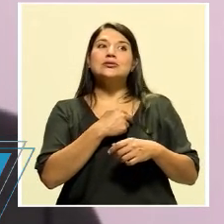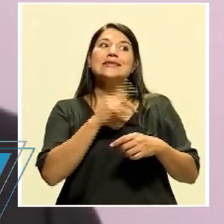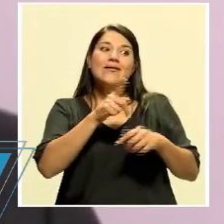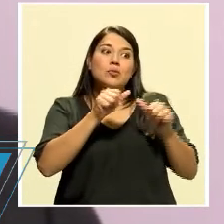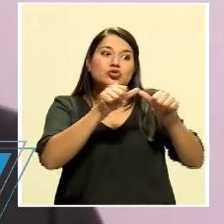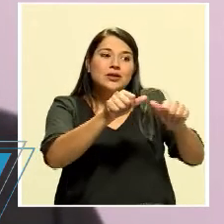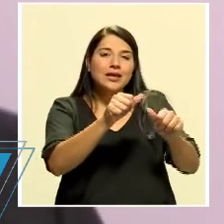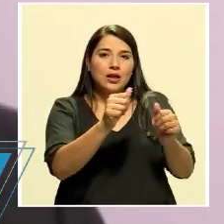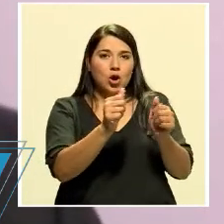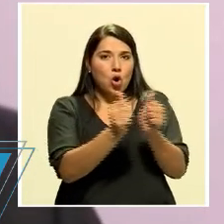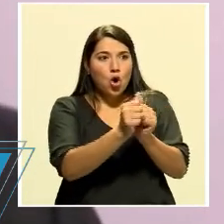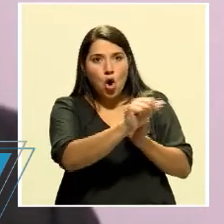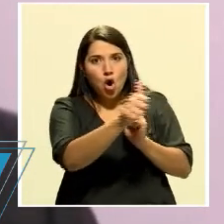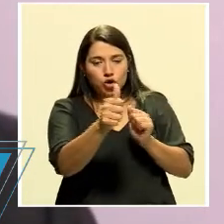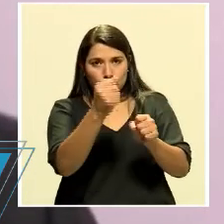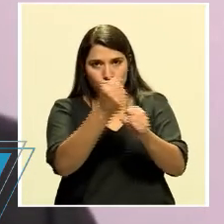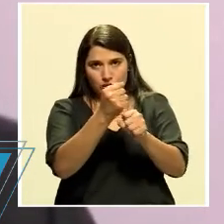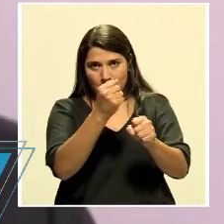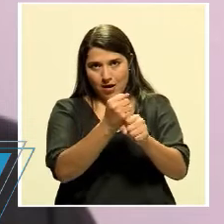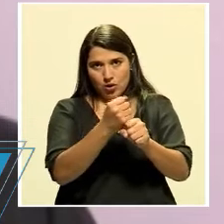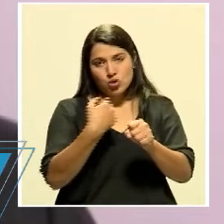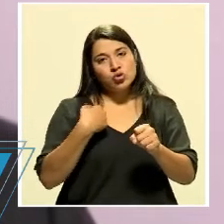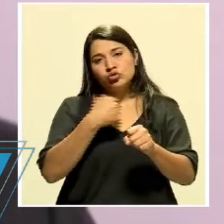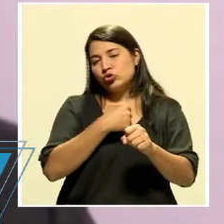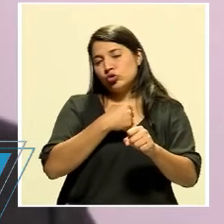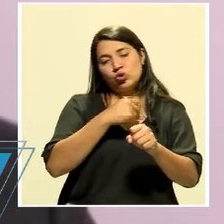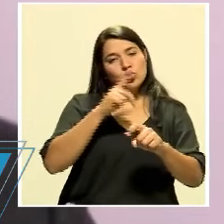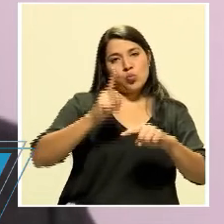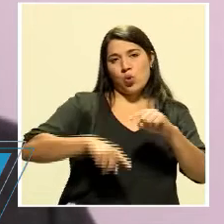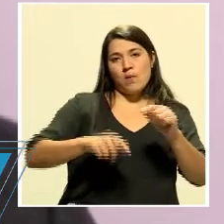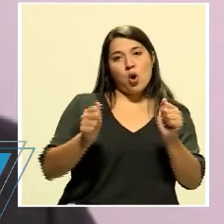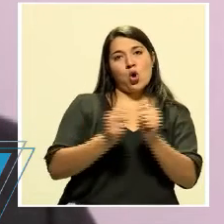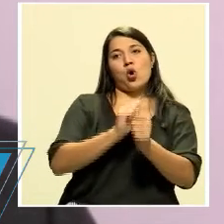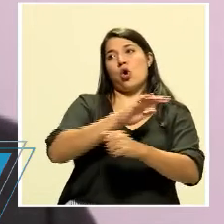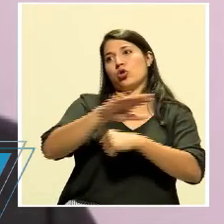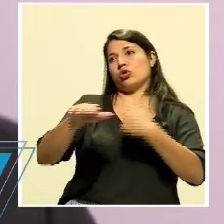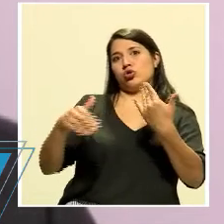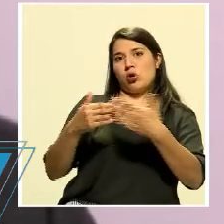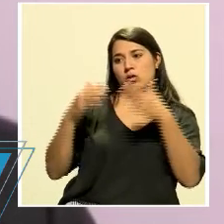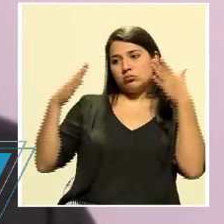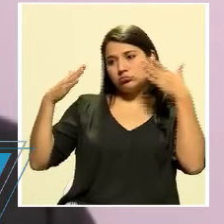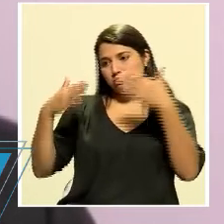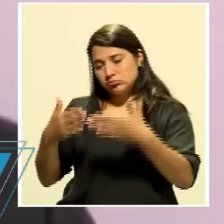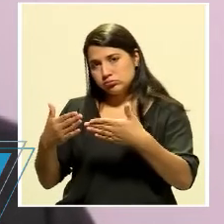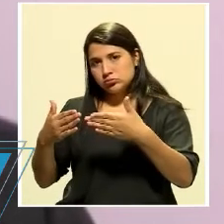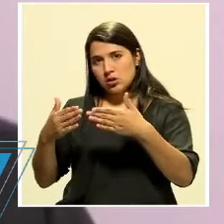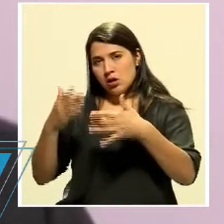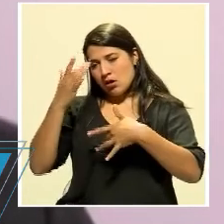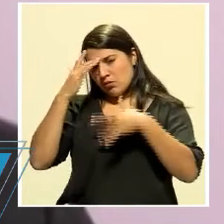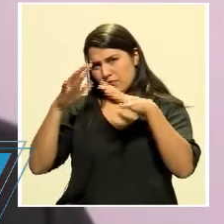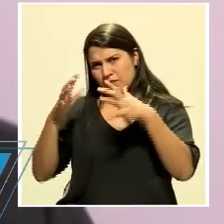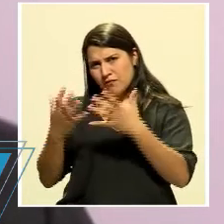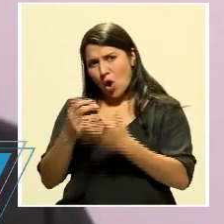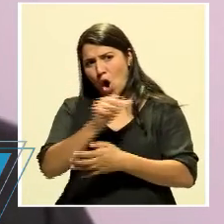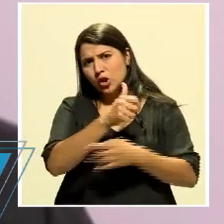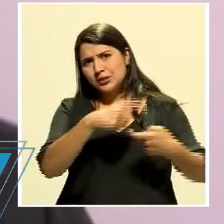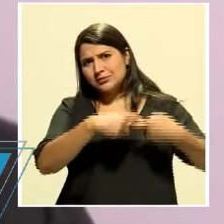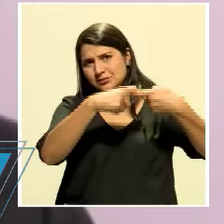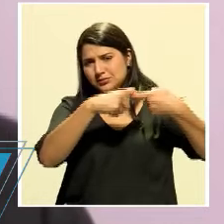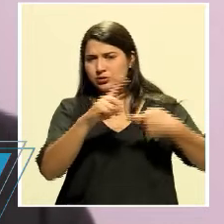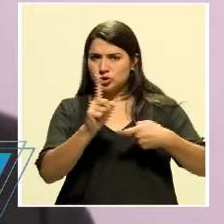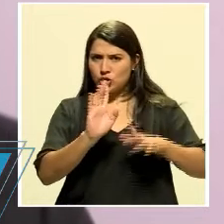aunque obviamente no podemos estar con toda la fuerza, la intensidad en las otras cosas que antes le dedicábamos más tiempo, pero